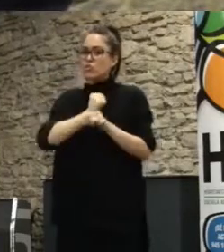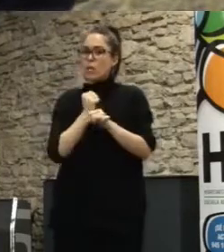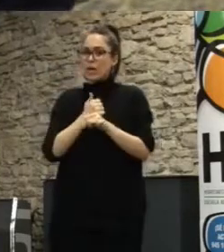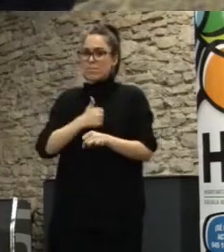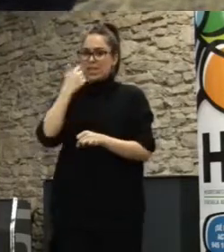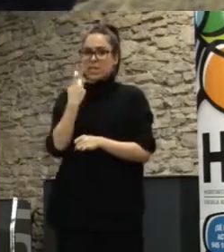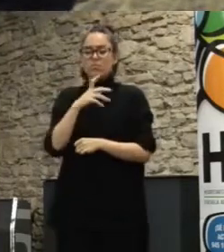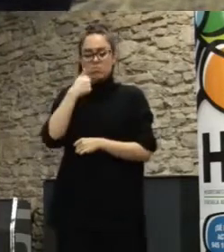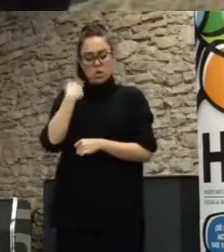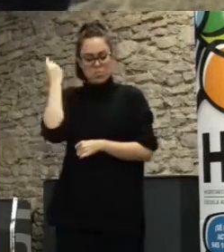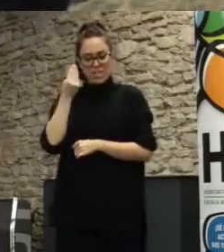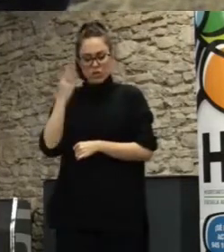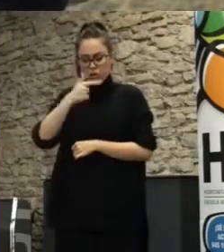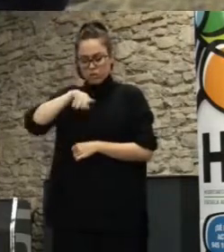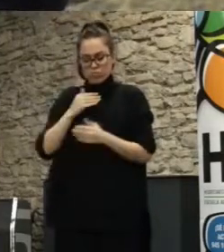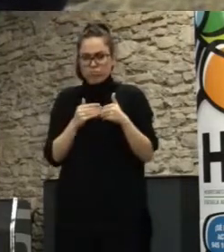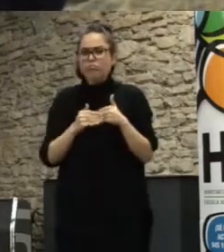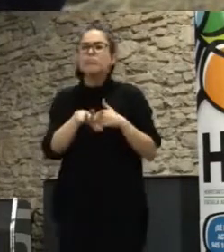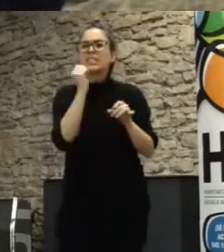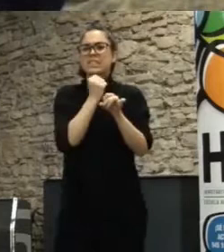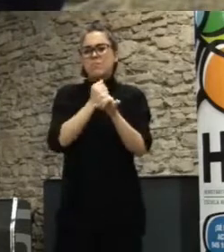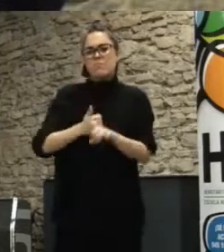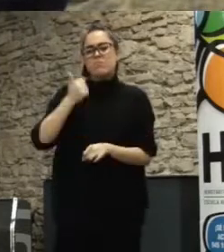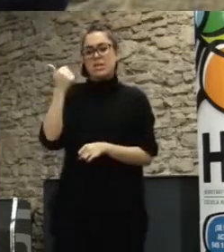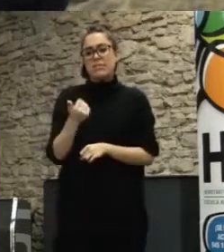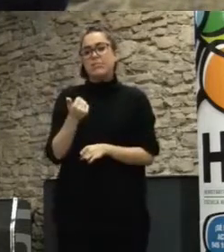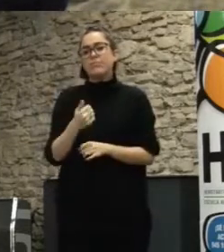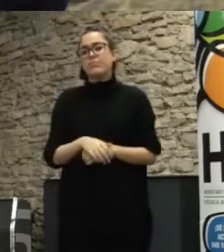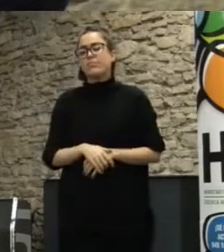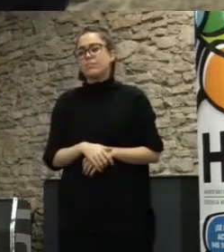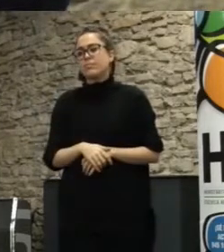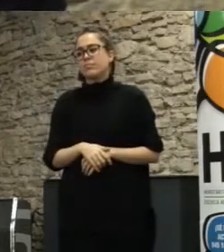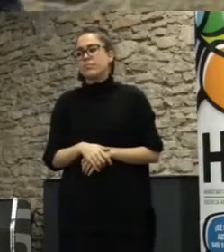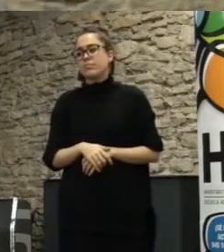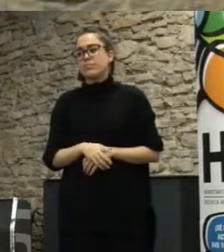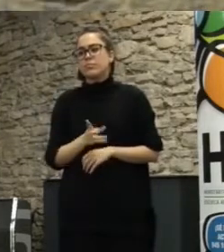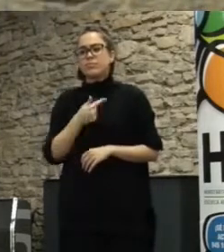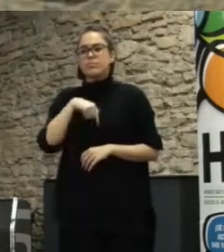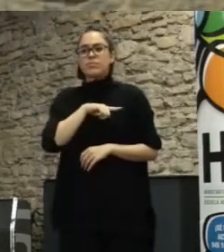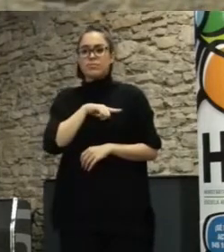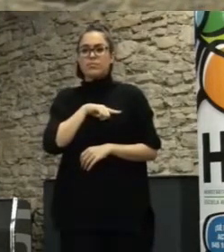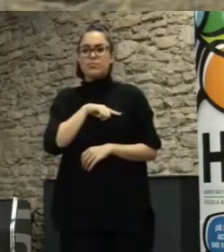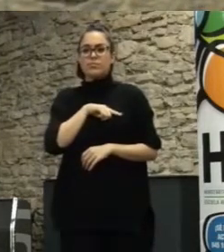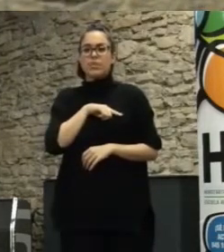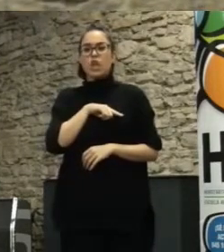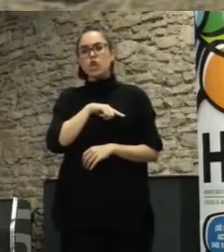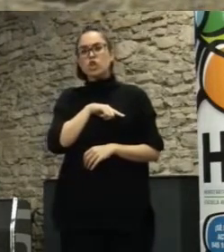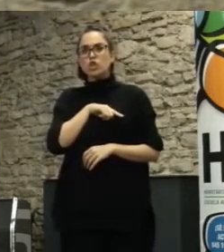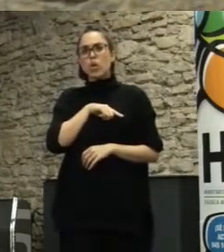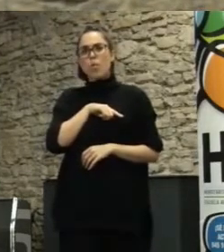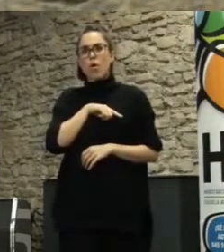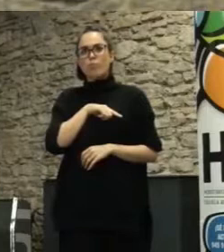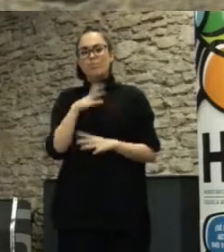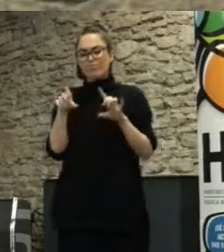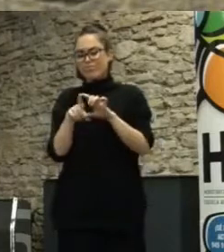que se va a trabajar más en estos años de cualquier manera el Media Lab no es posiblemente el espacio que históricamente ha trabajado estos temas entonces